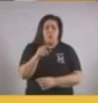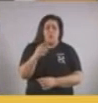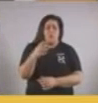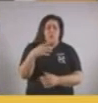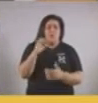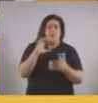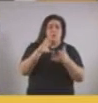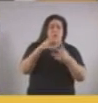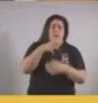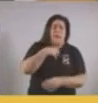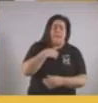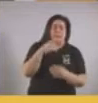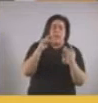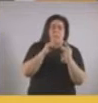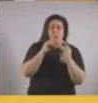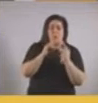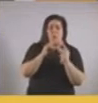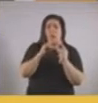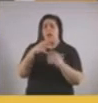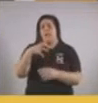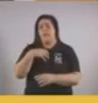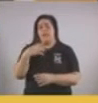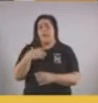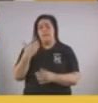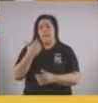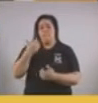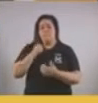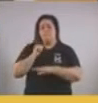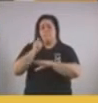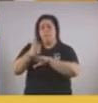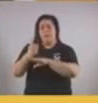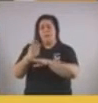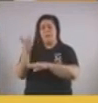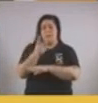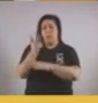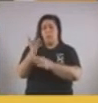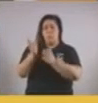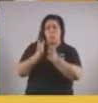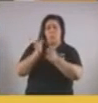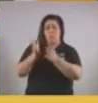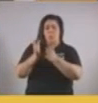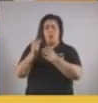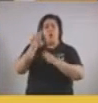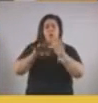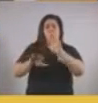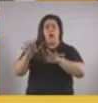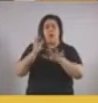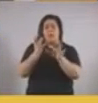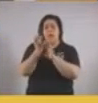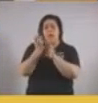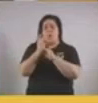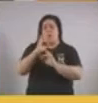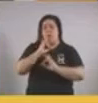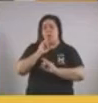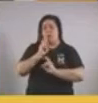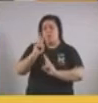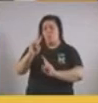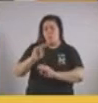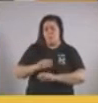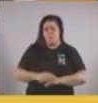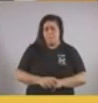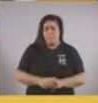clases virtuales y clases presenciales. Eso va a ser organizado por cada una de las escuelas en base a los lineamientos del Ministerio de Educación.